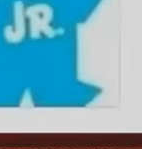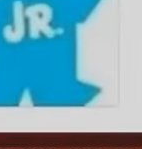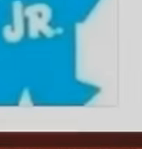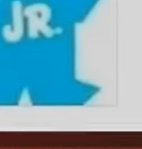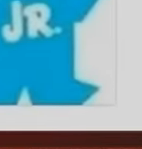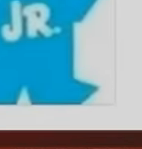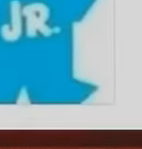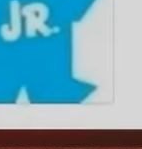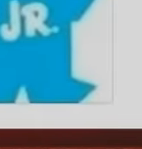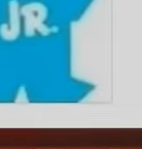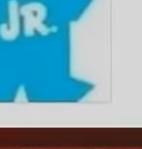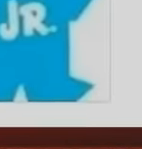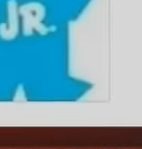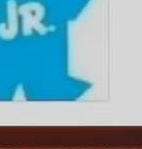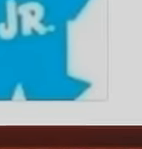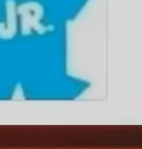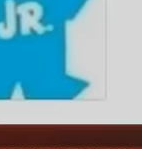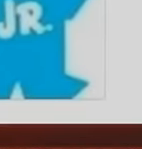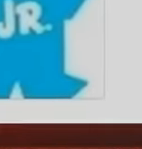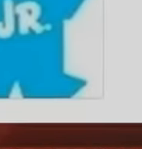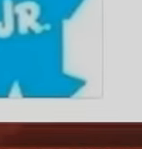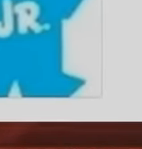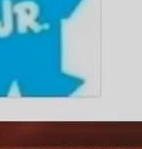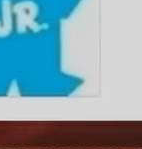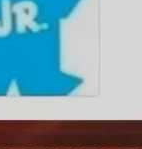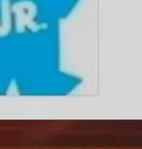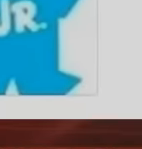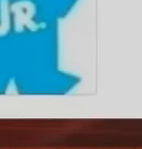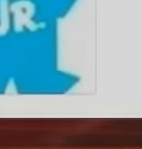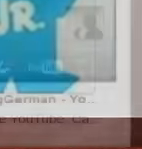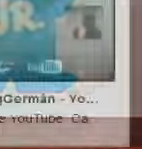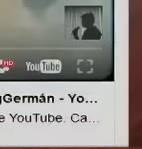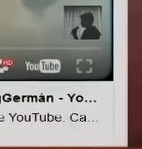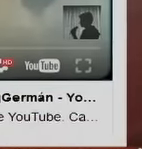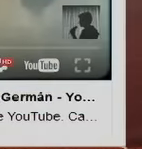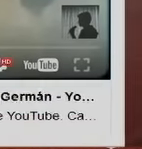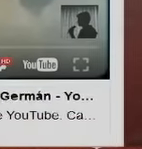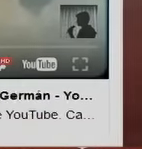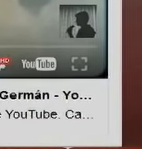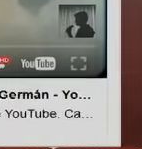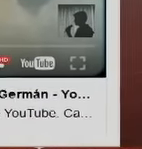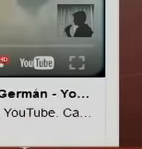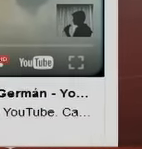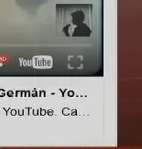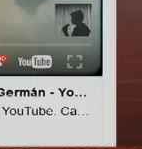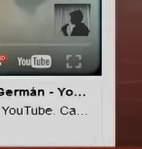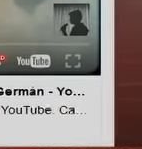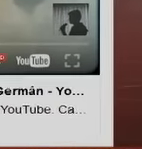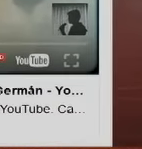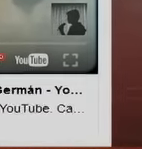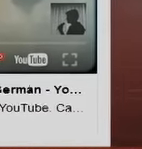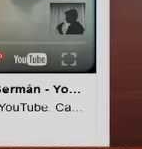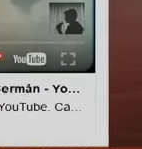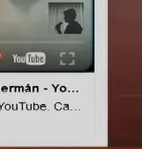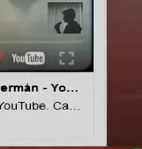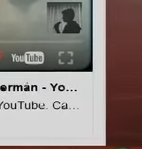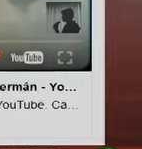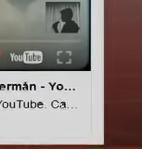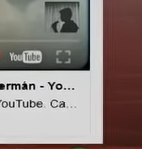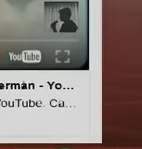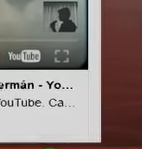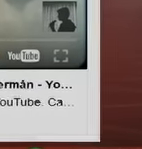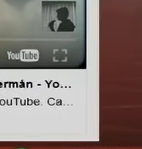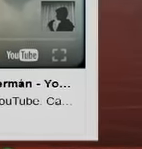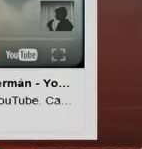sector de la sociedad Los famosos youtubers tendrán que respetar algunas normas Y estándares de calidad Si es que pretenden